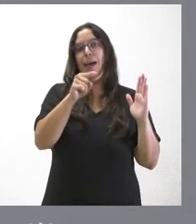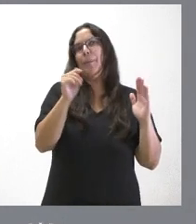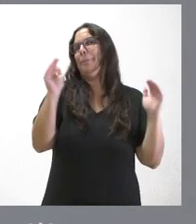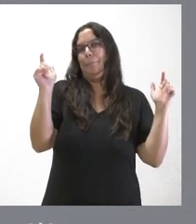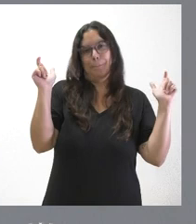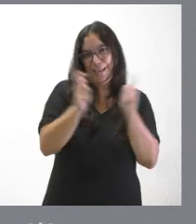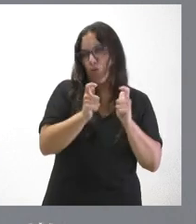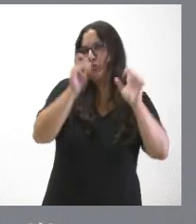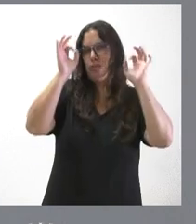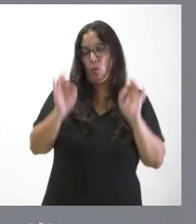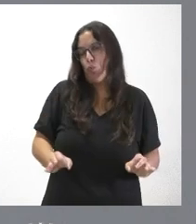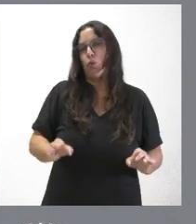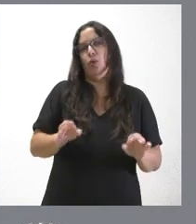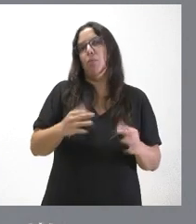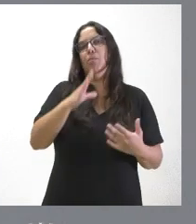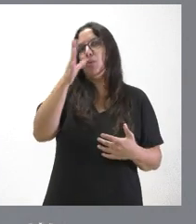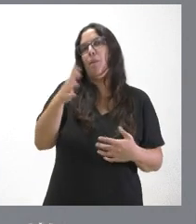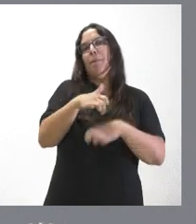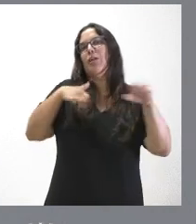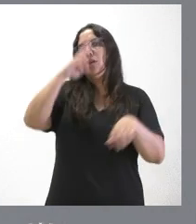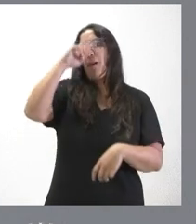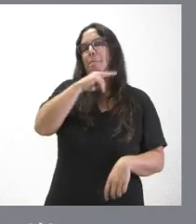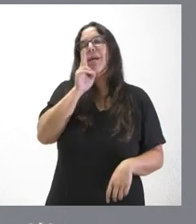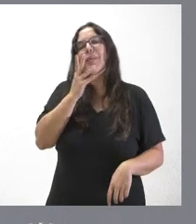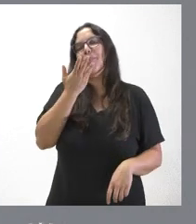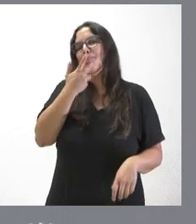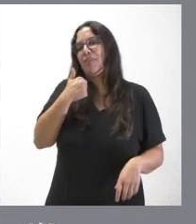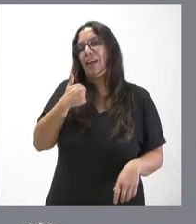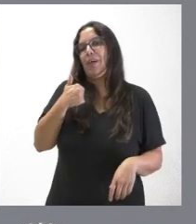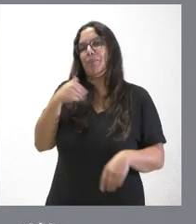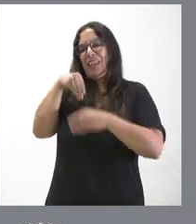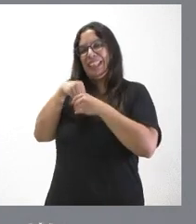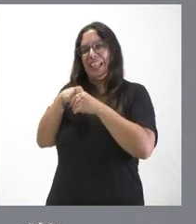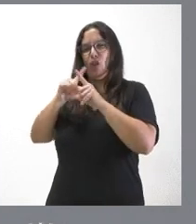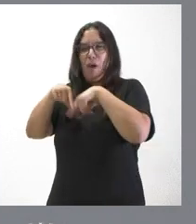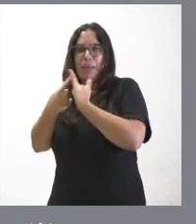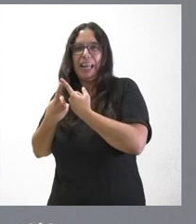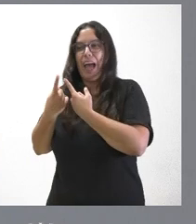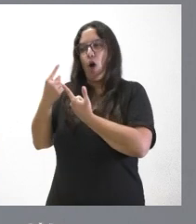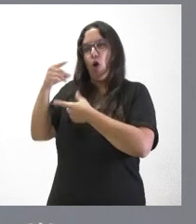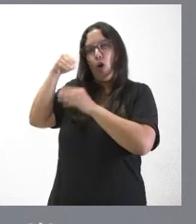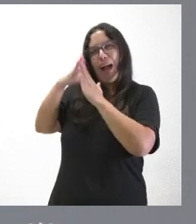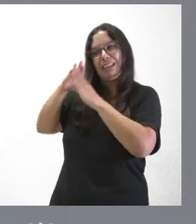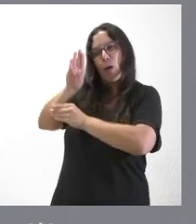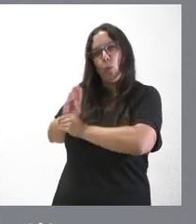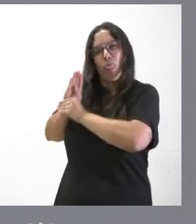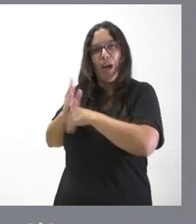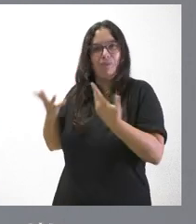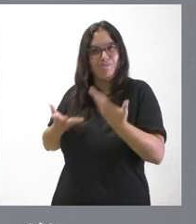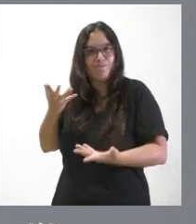de que un mayor porcentaje de padres decidan el ámbito interno de la familia y un menor porcentaje